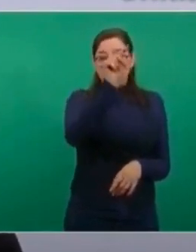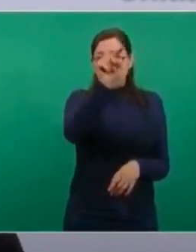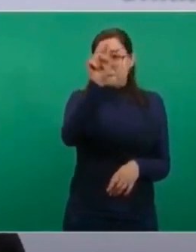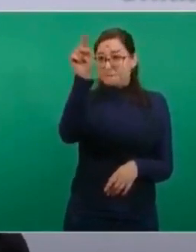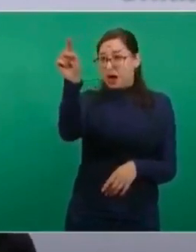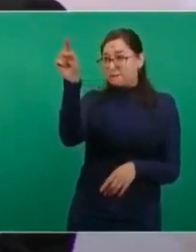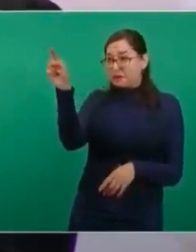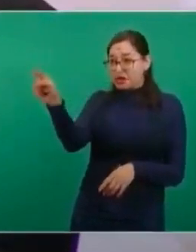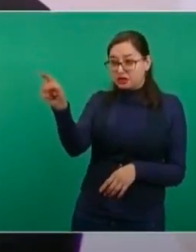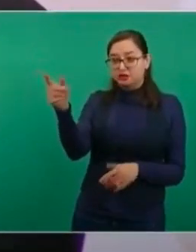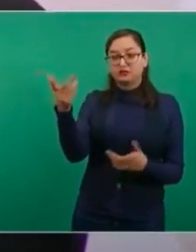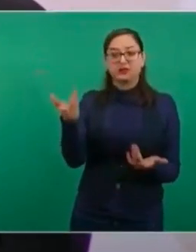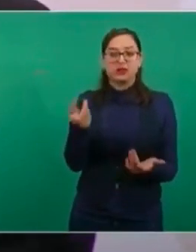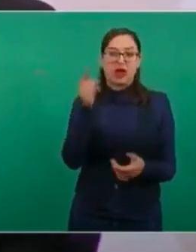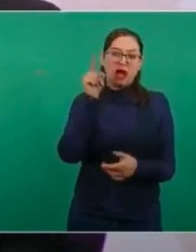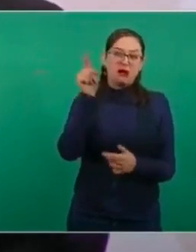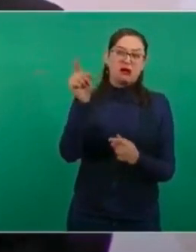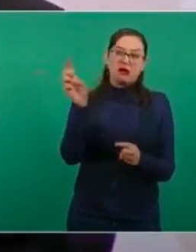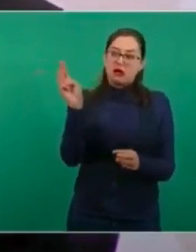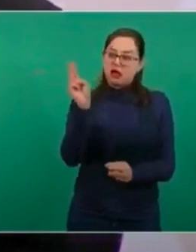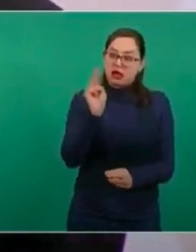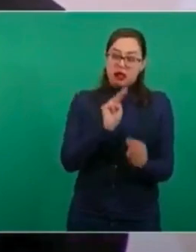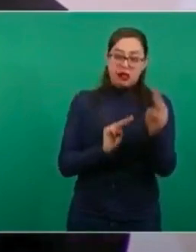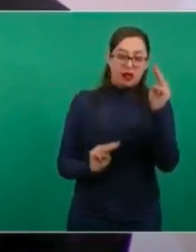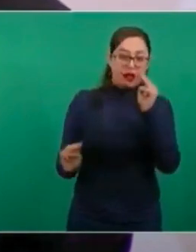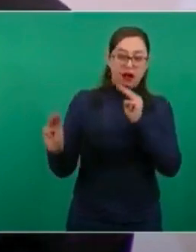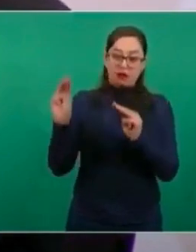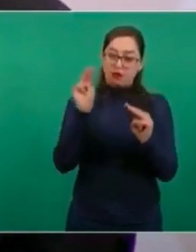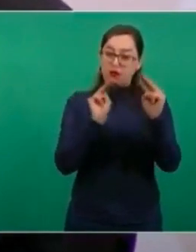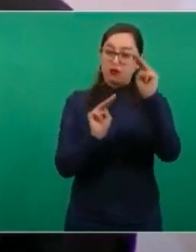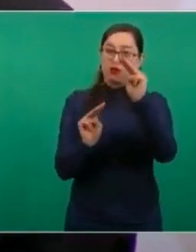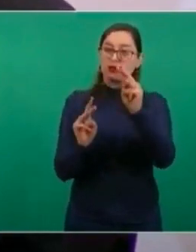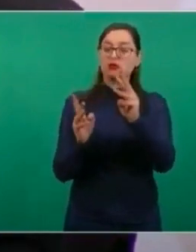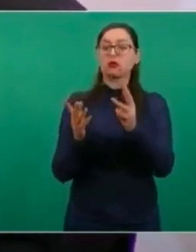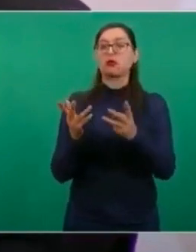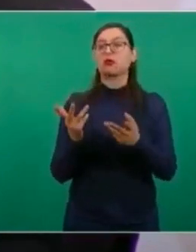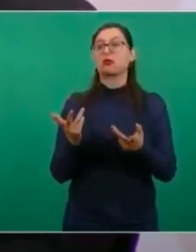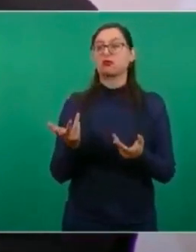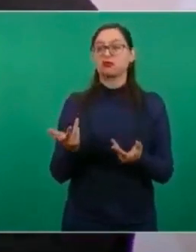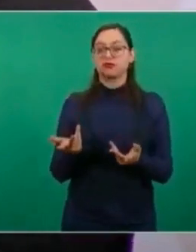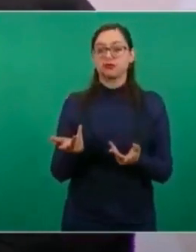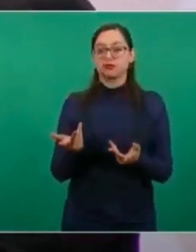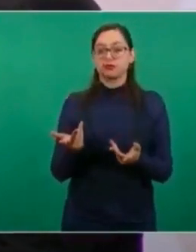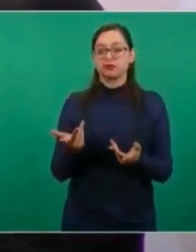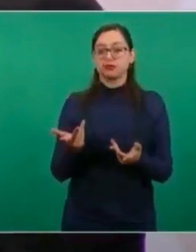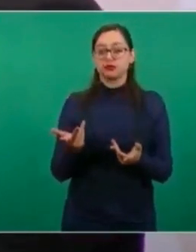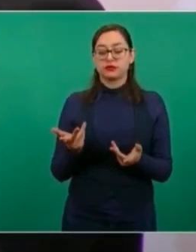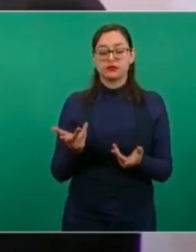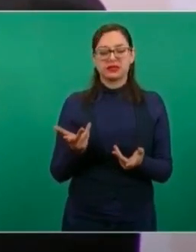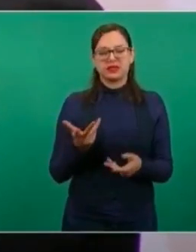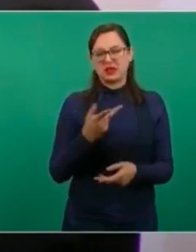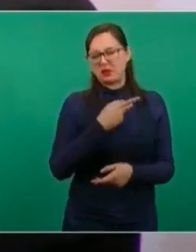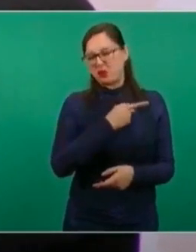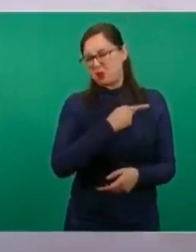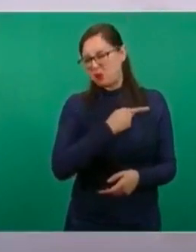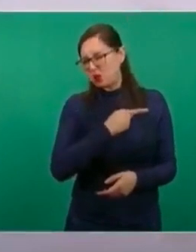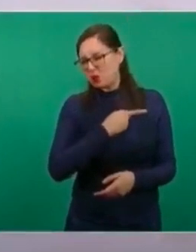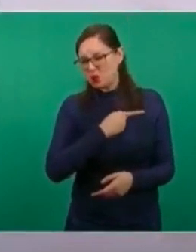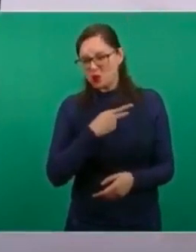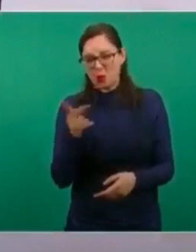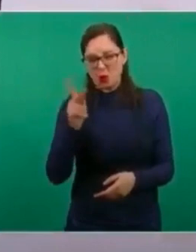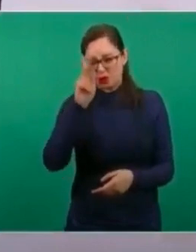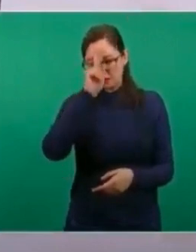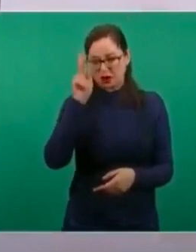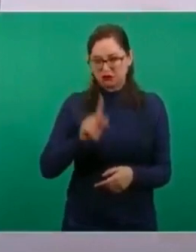en la sierra, en las zonas marginadas de